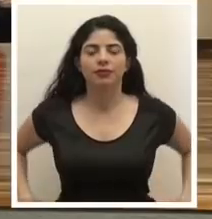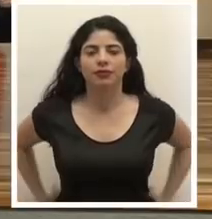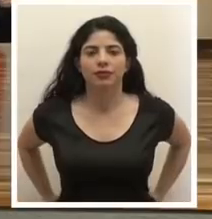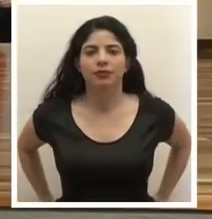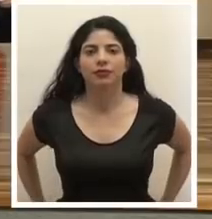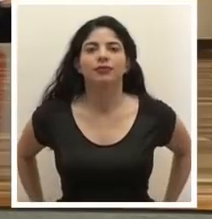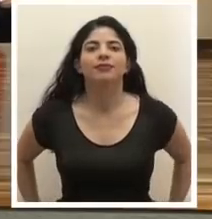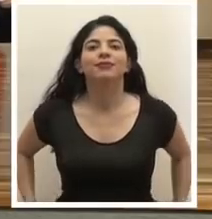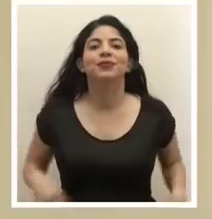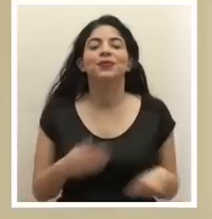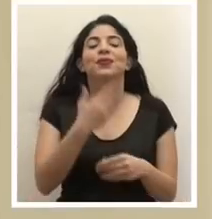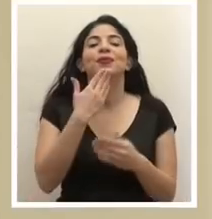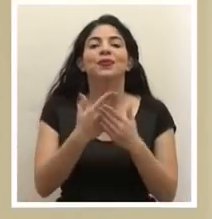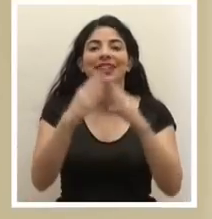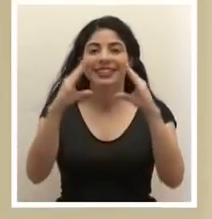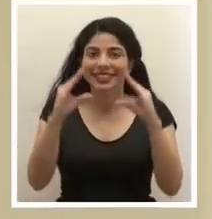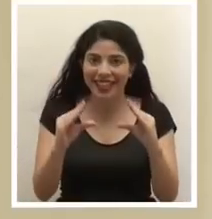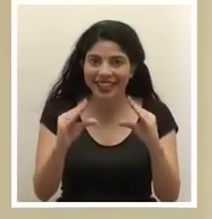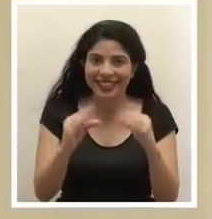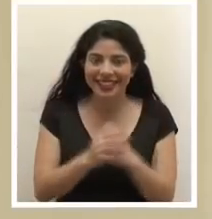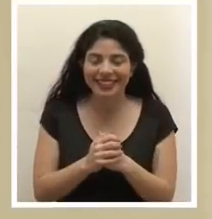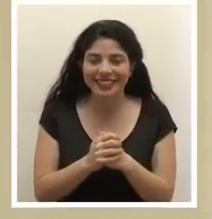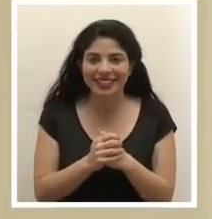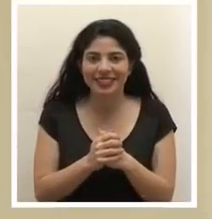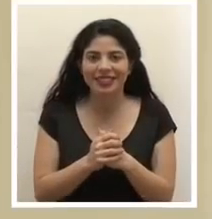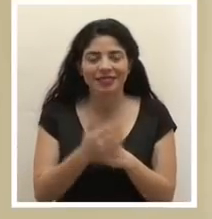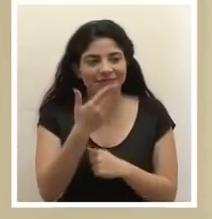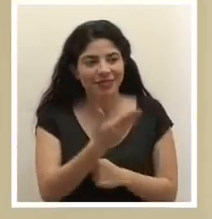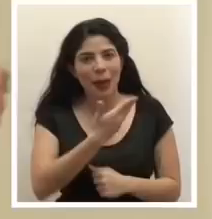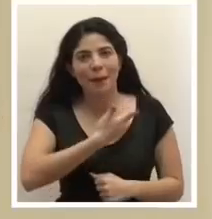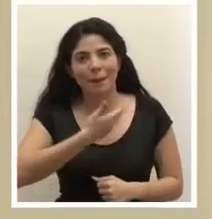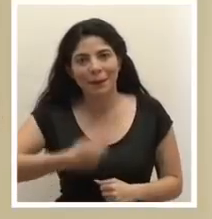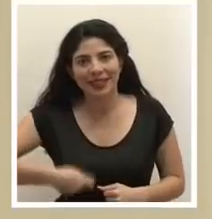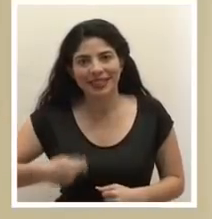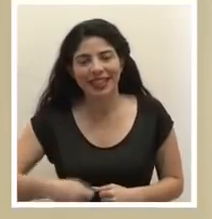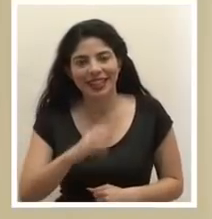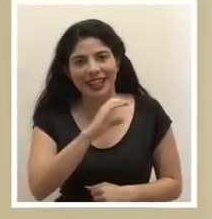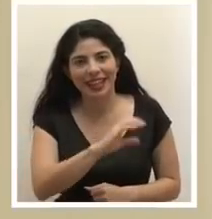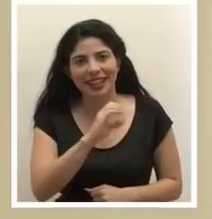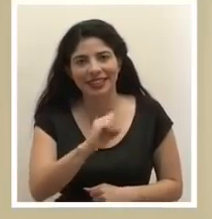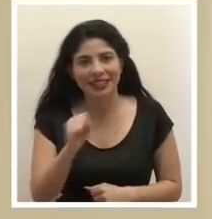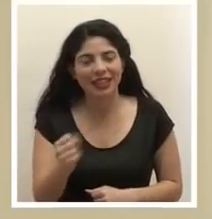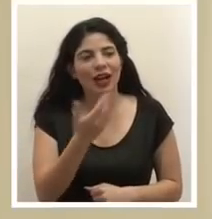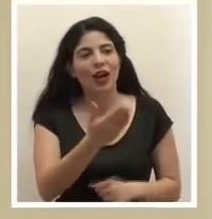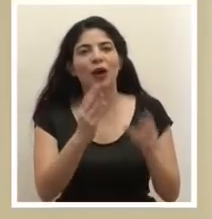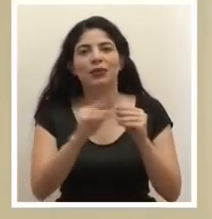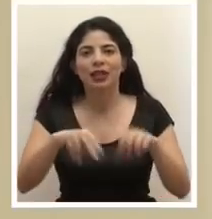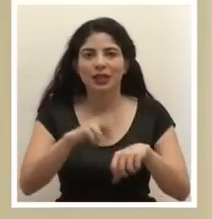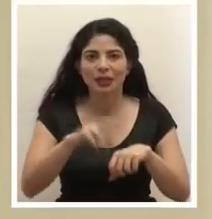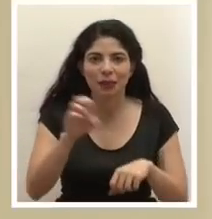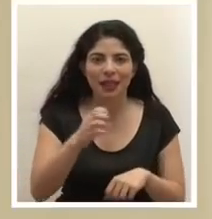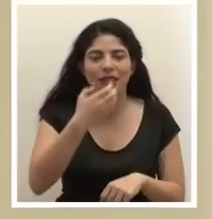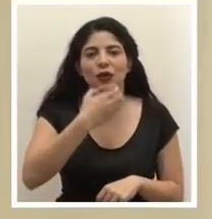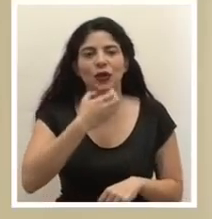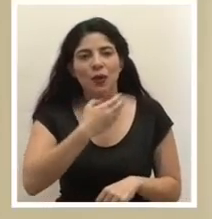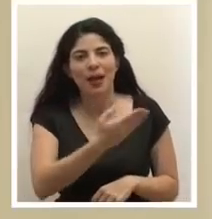Bueno, muy buenas tardes a los presidentes ejecutivos de la Caja Costarricense de la Comisión Nacional de Emergencias, don Román Macaya